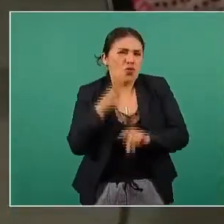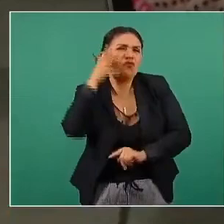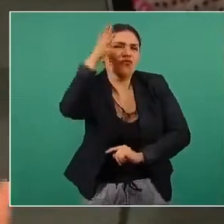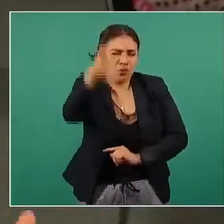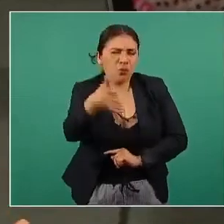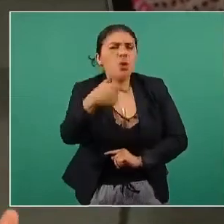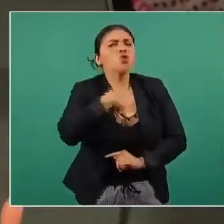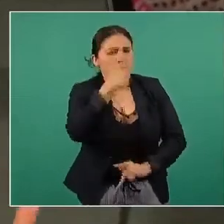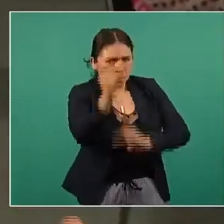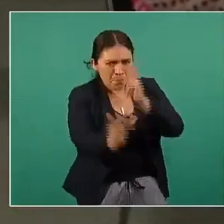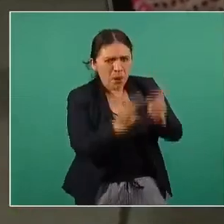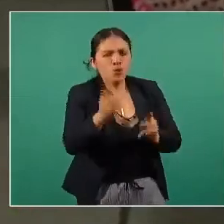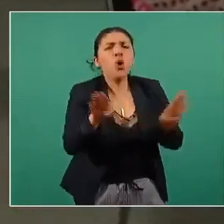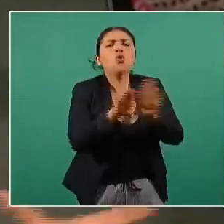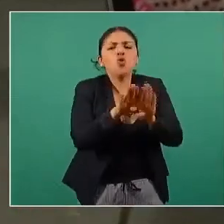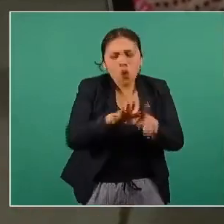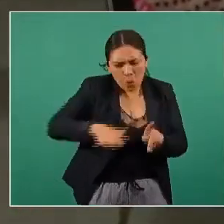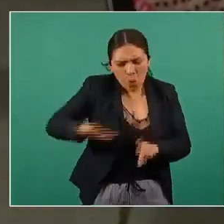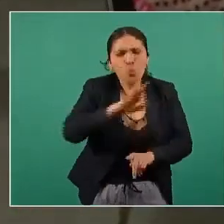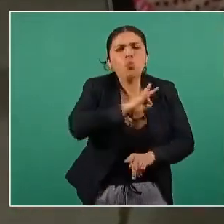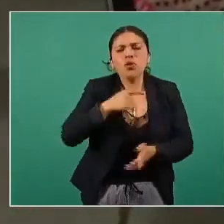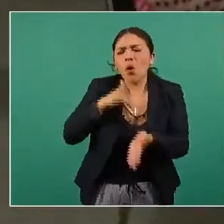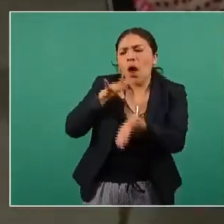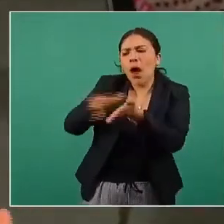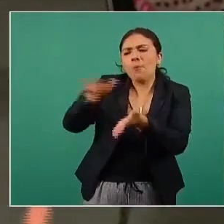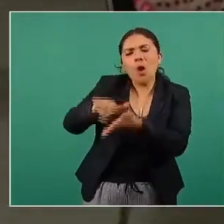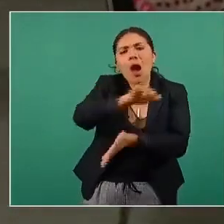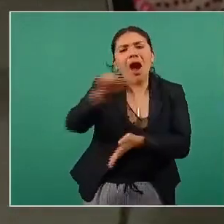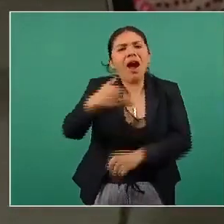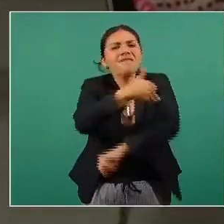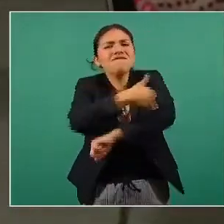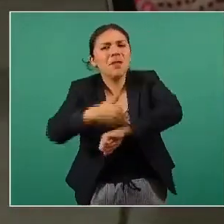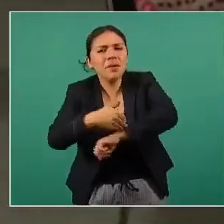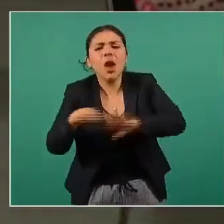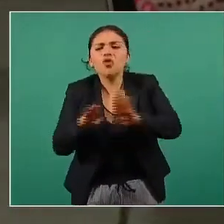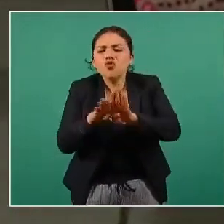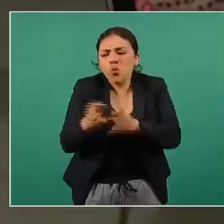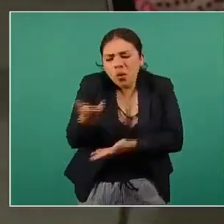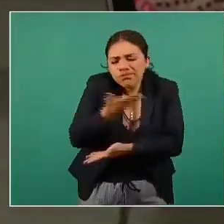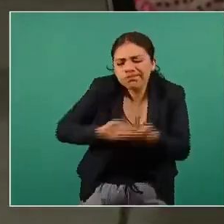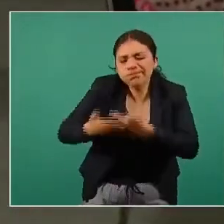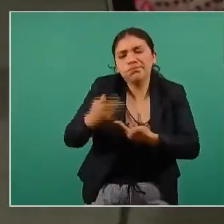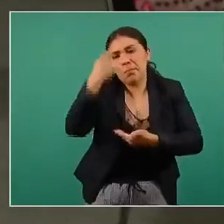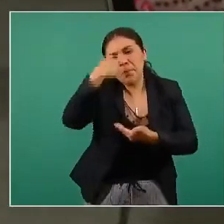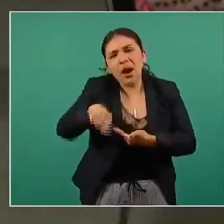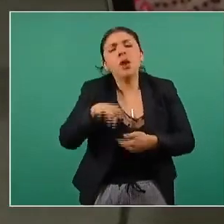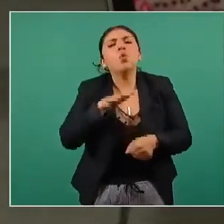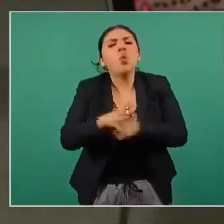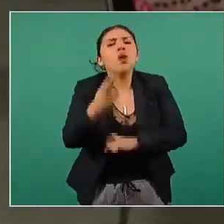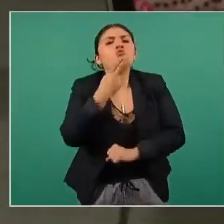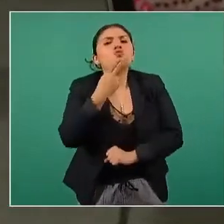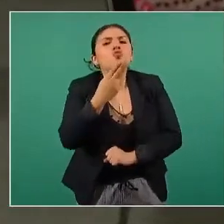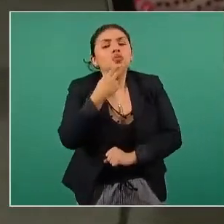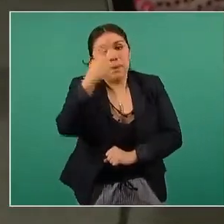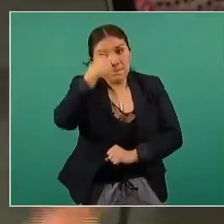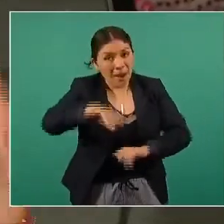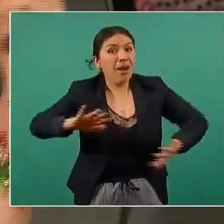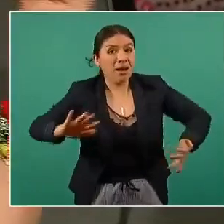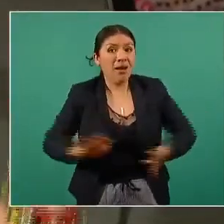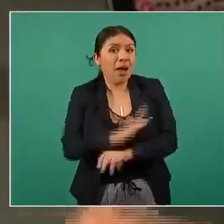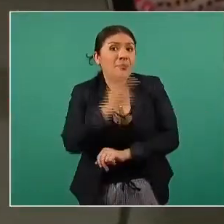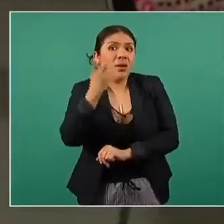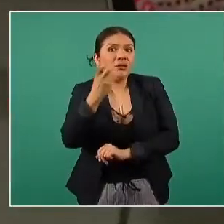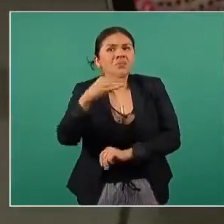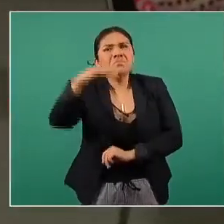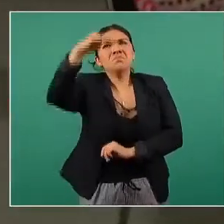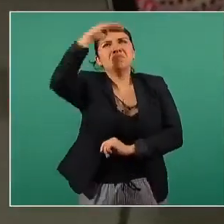apoyar a las familias o en casa cómo podemos apoyarnos de qué herramientas para poder cambiar este